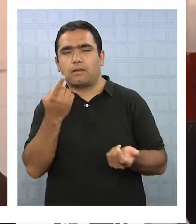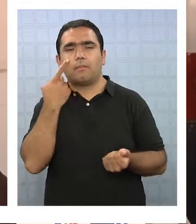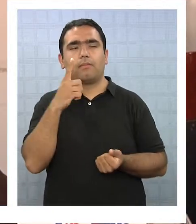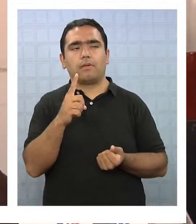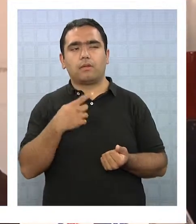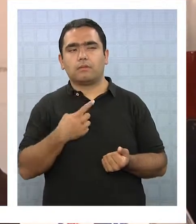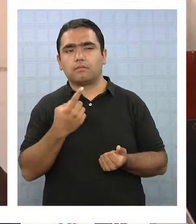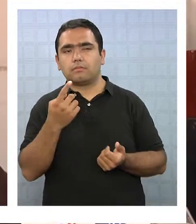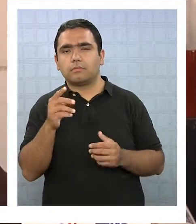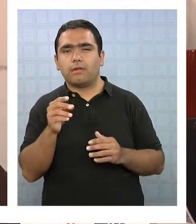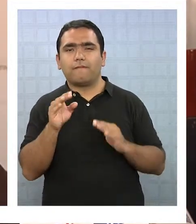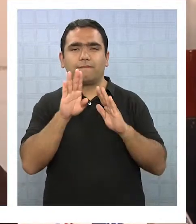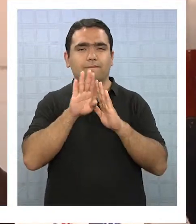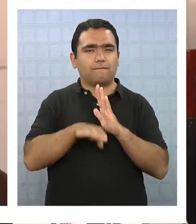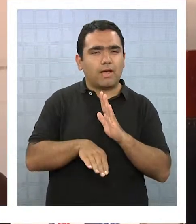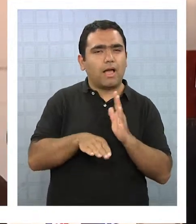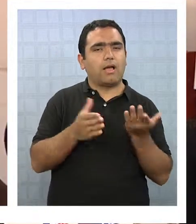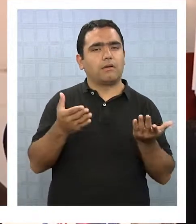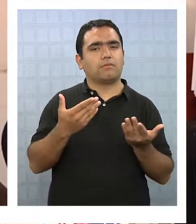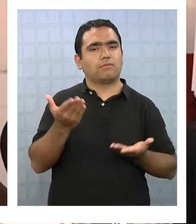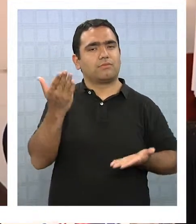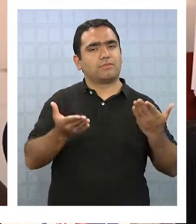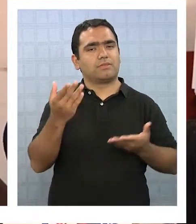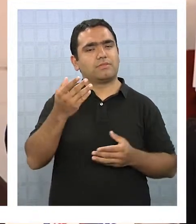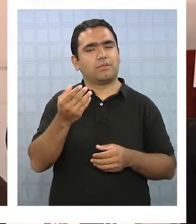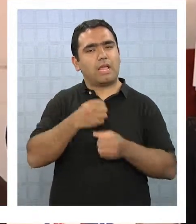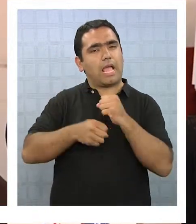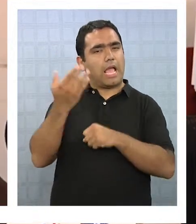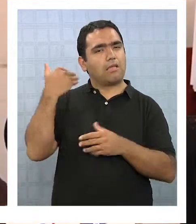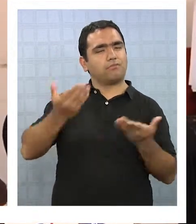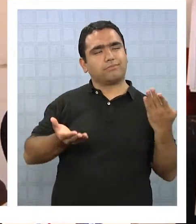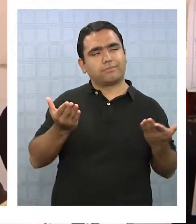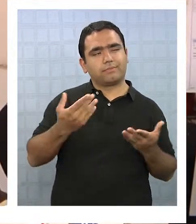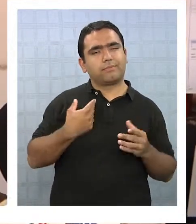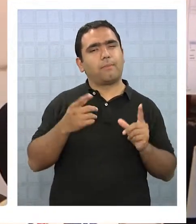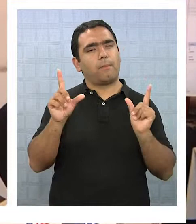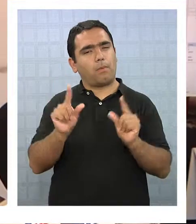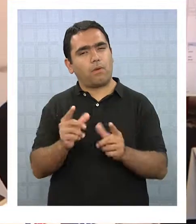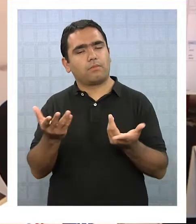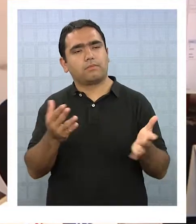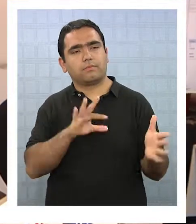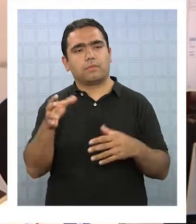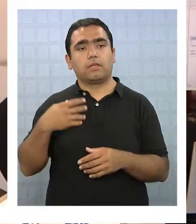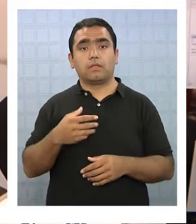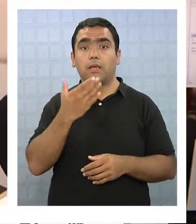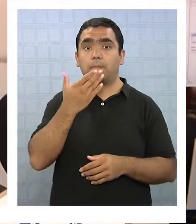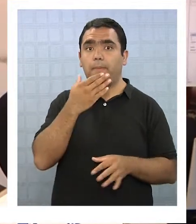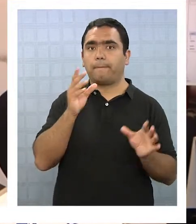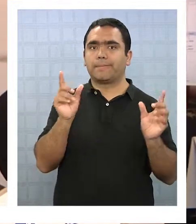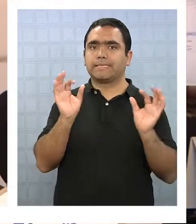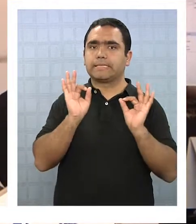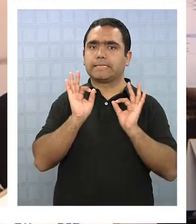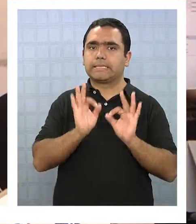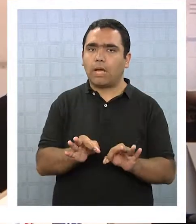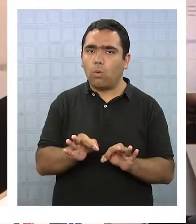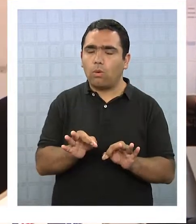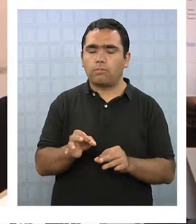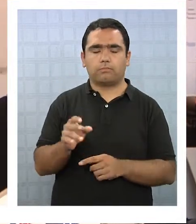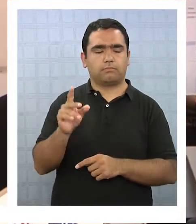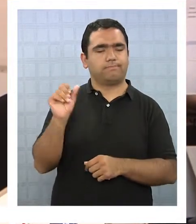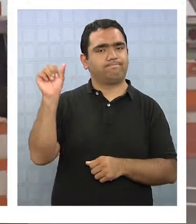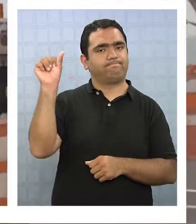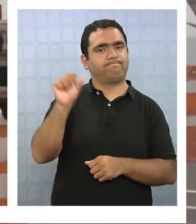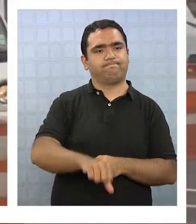igual bajo comparado con otros años. Y segundo, la seguridad pésima. O sea,